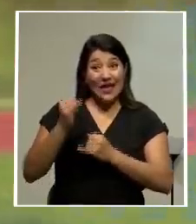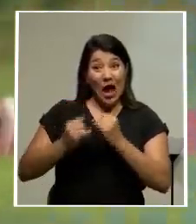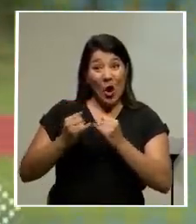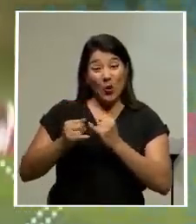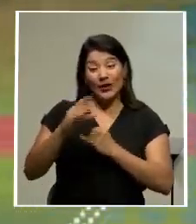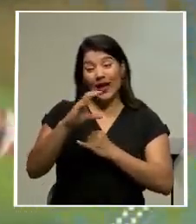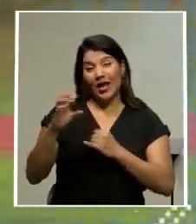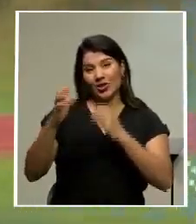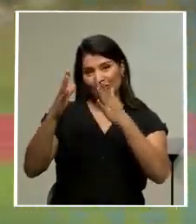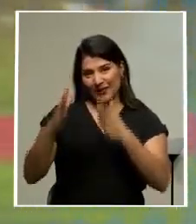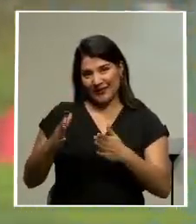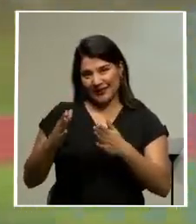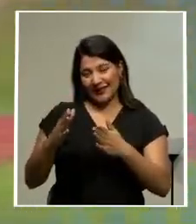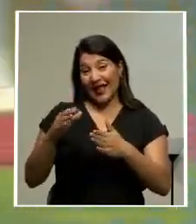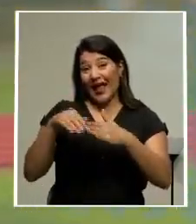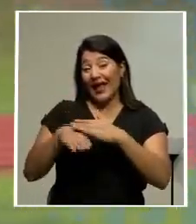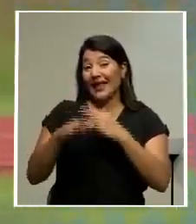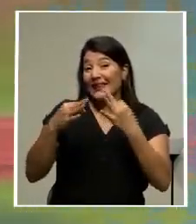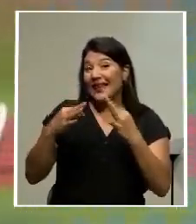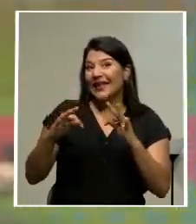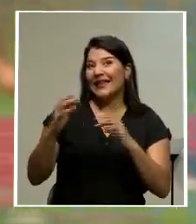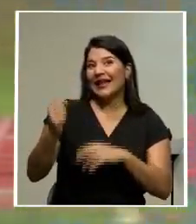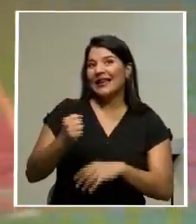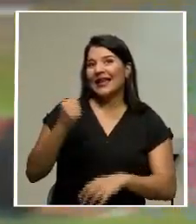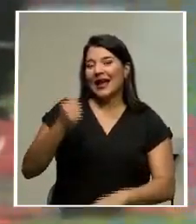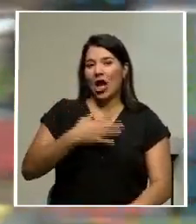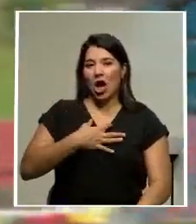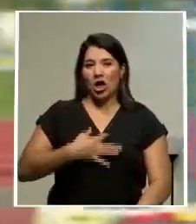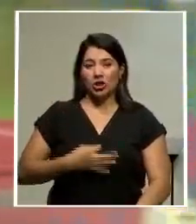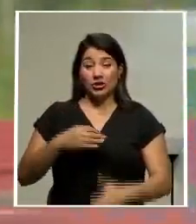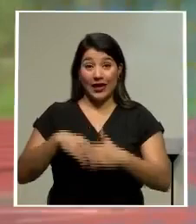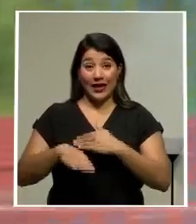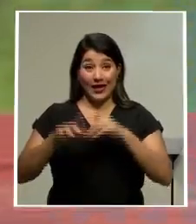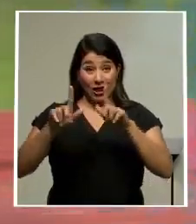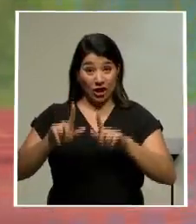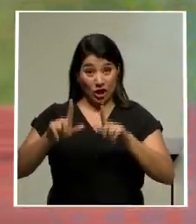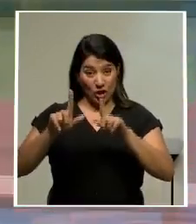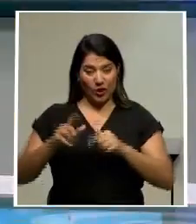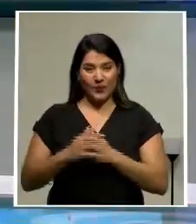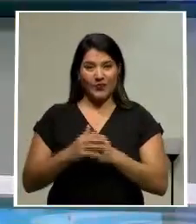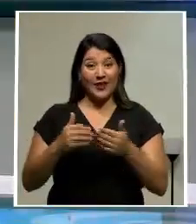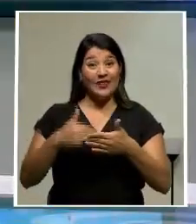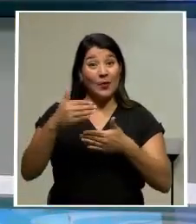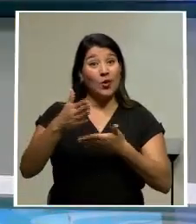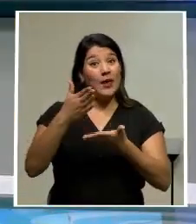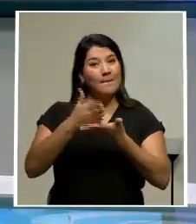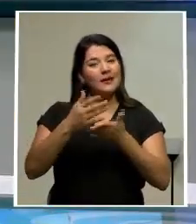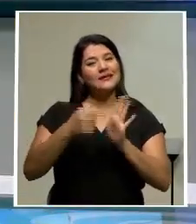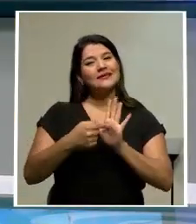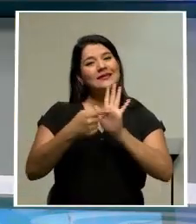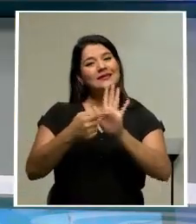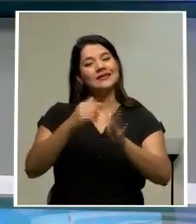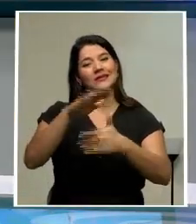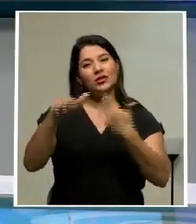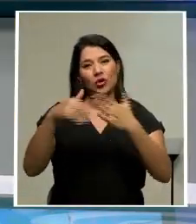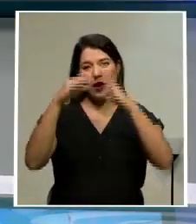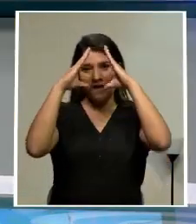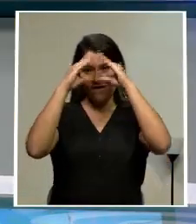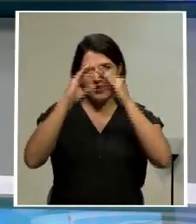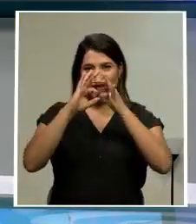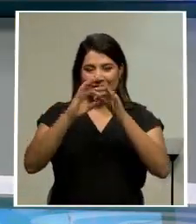costarricense en buscar una medalla en Tokio. Al volver, le presentamos toda la información